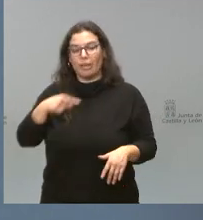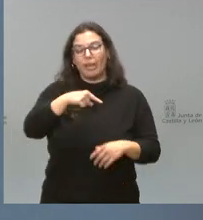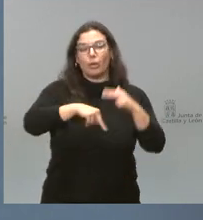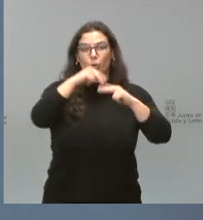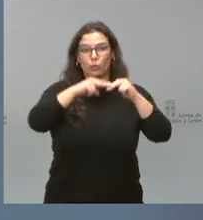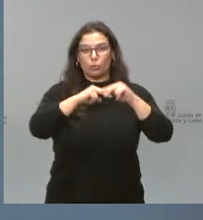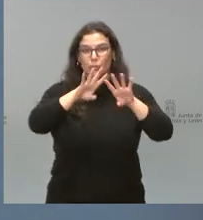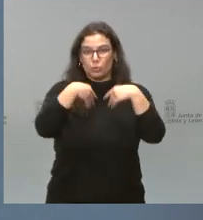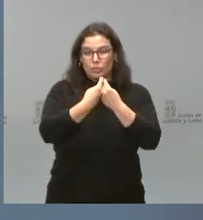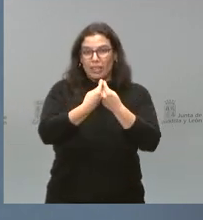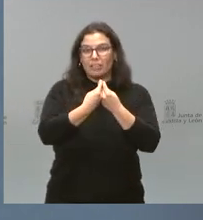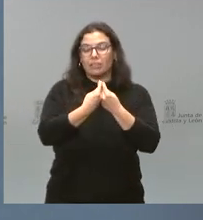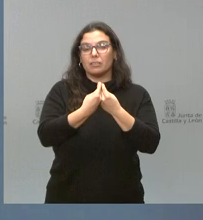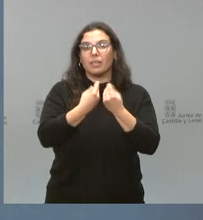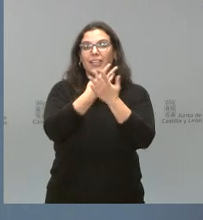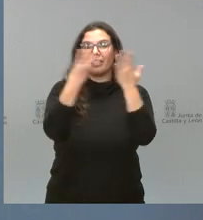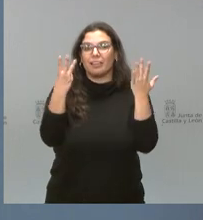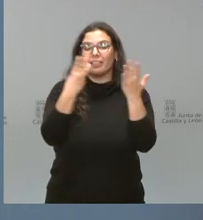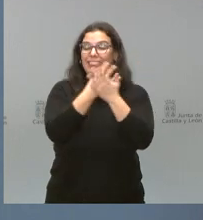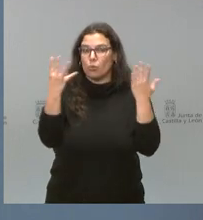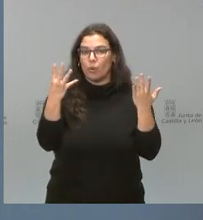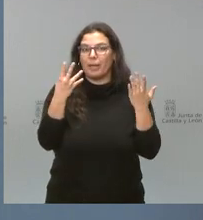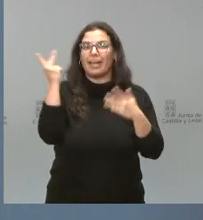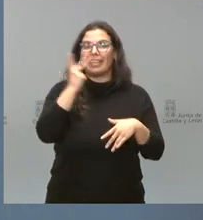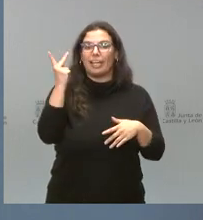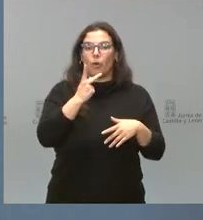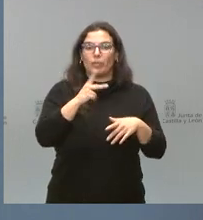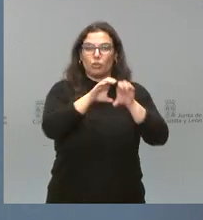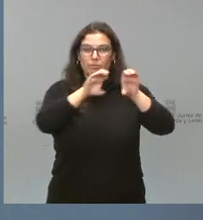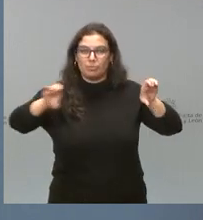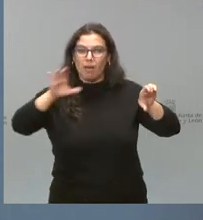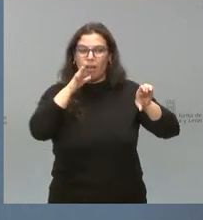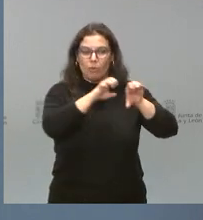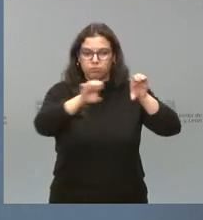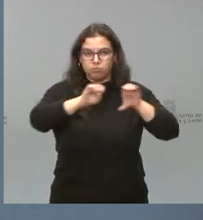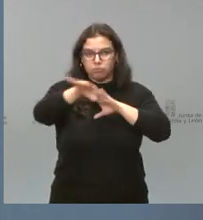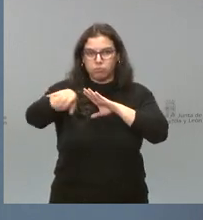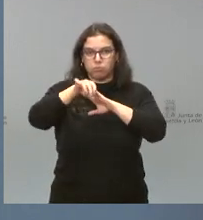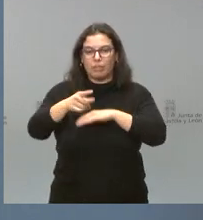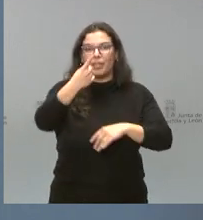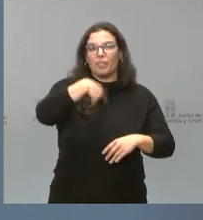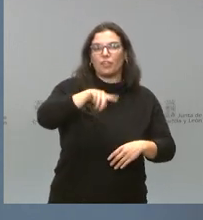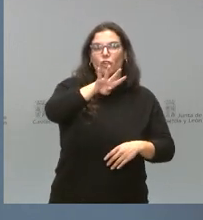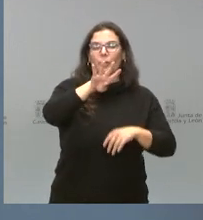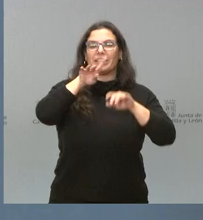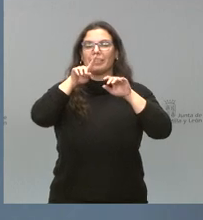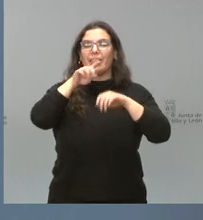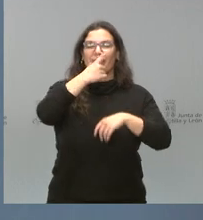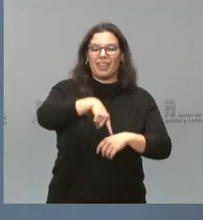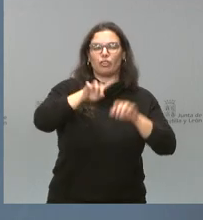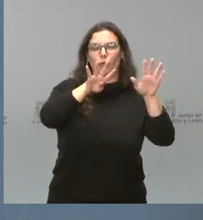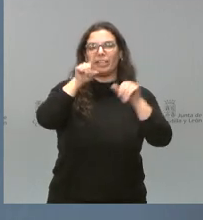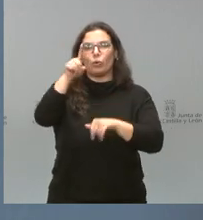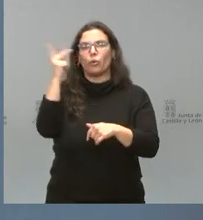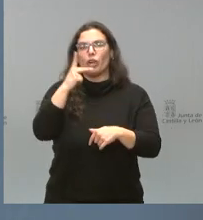un total de 19 kilómetros de desagües y 191 kilómetros de caminos, lo cual da idea de la dimensión